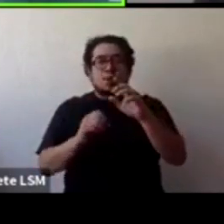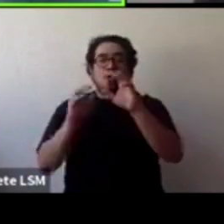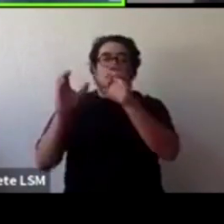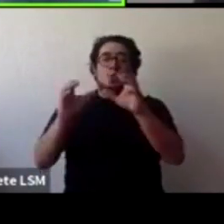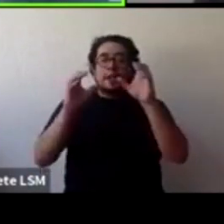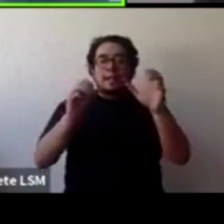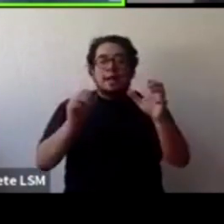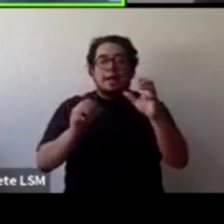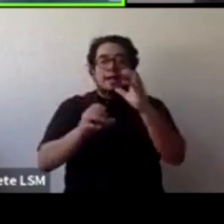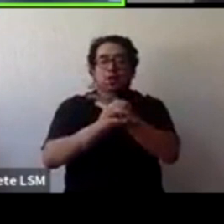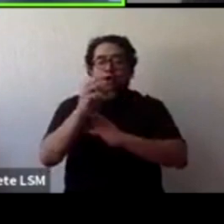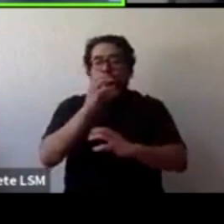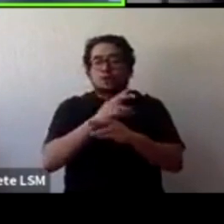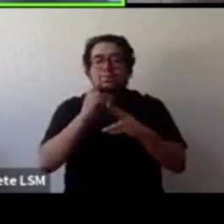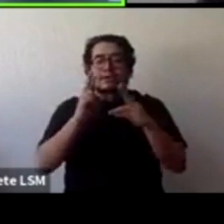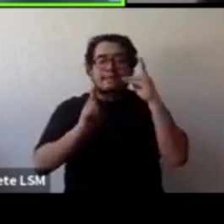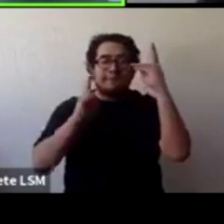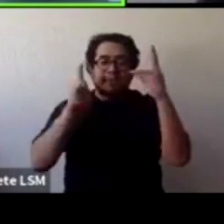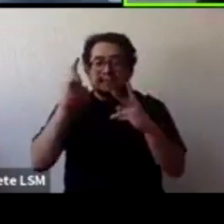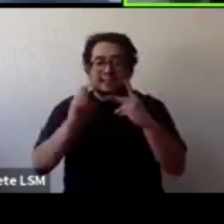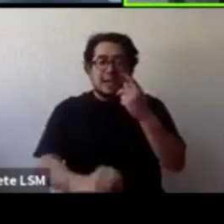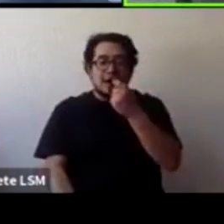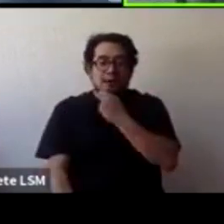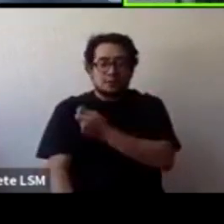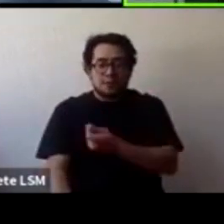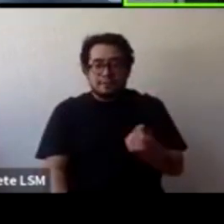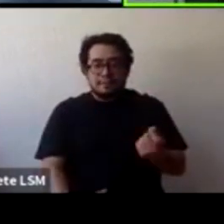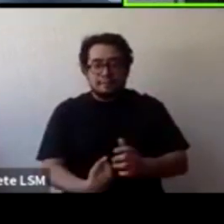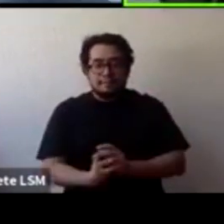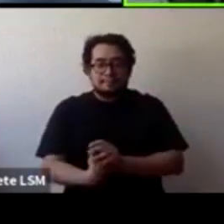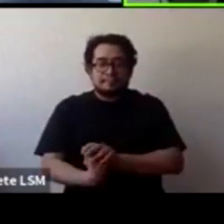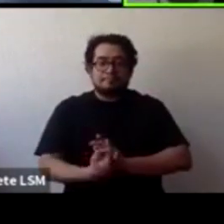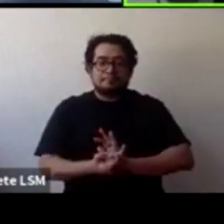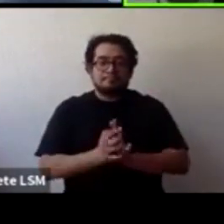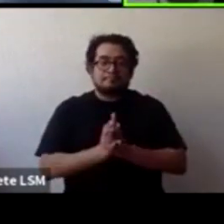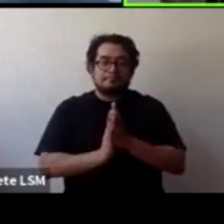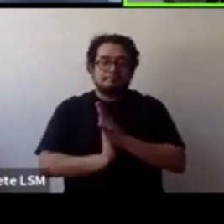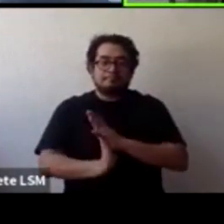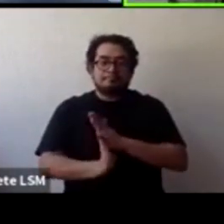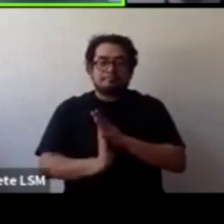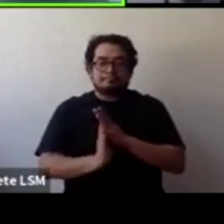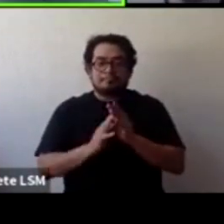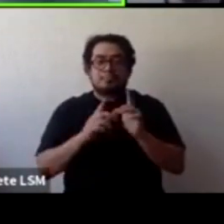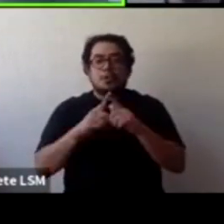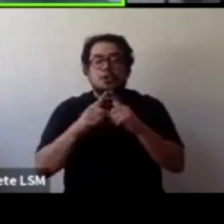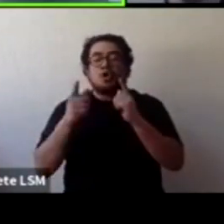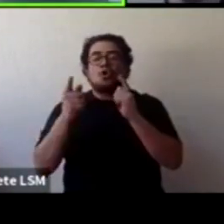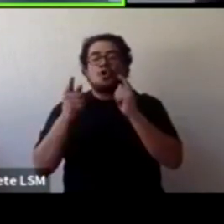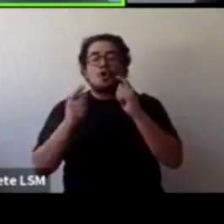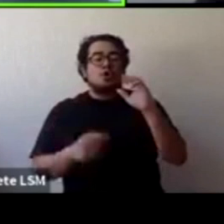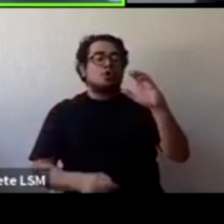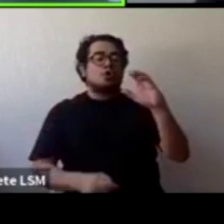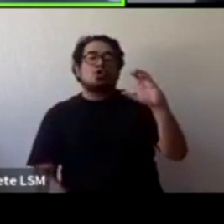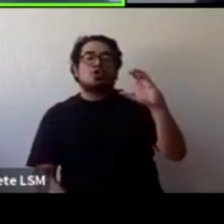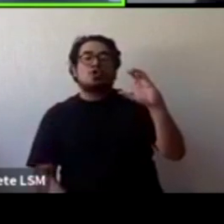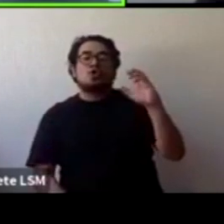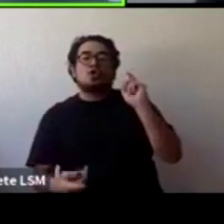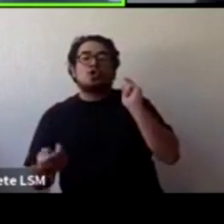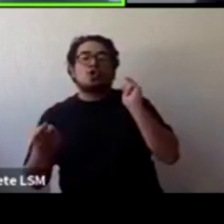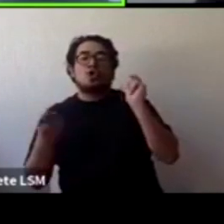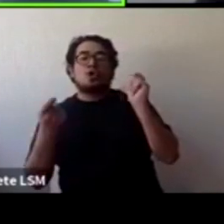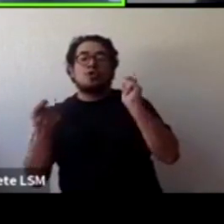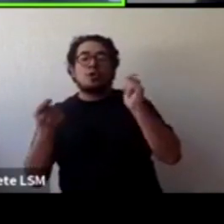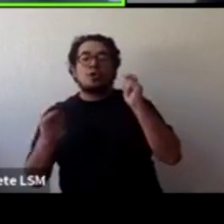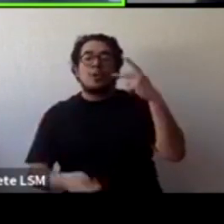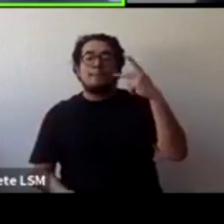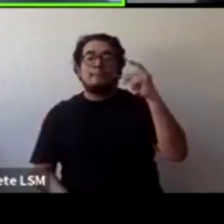español no estoy seguro cómo se dice no importa un control parental un control parental de lo que los niños ven